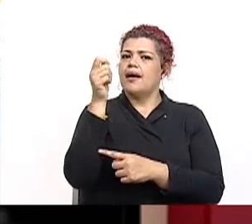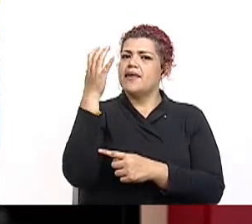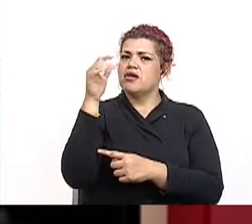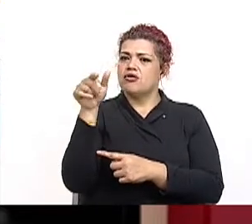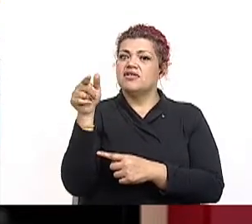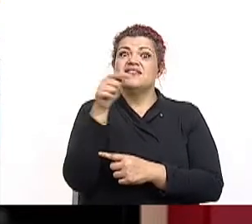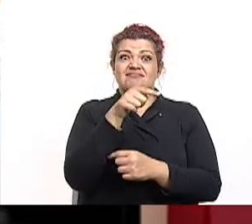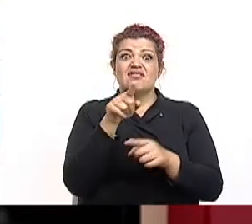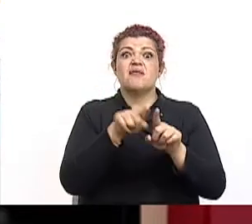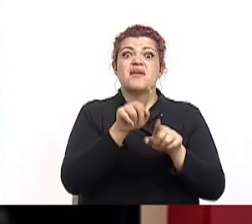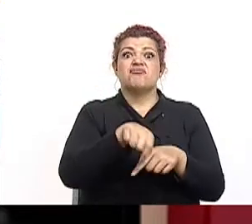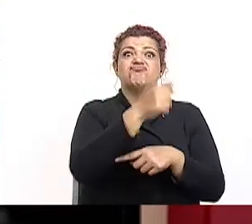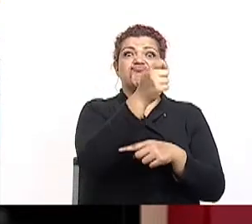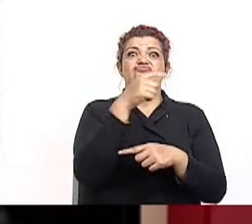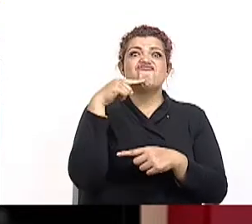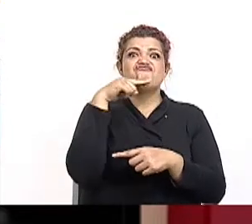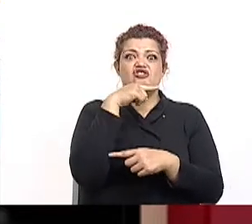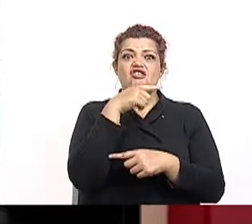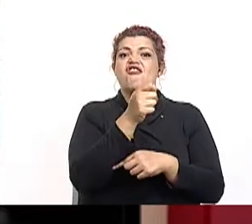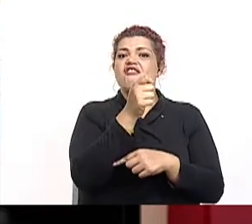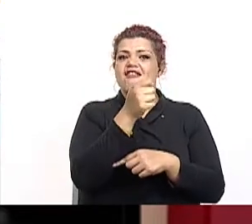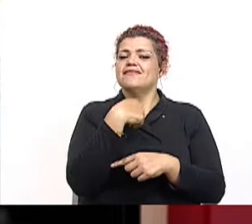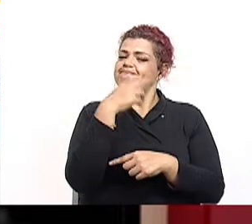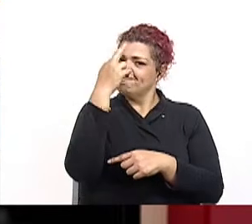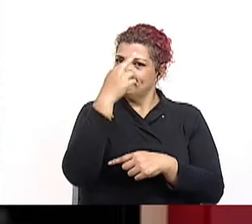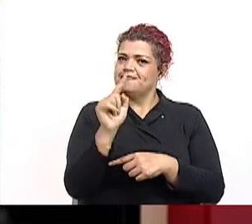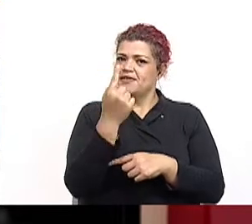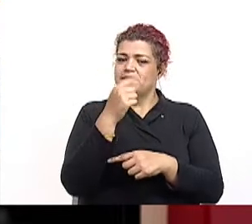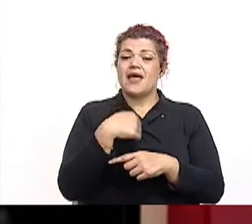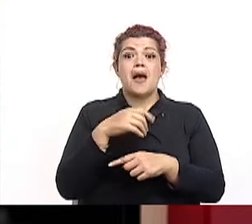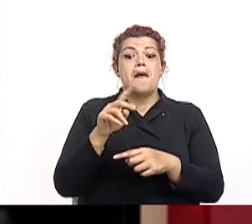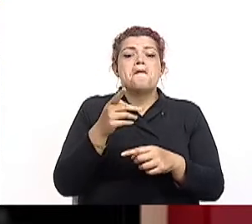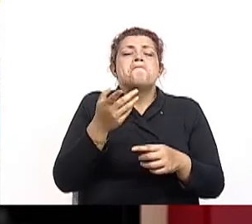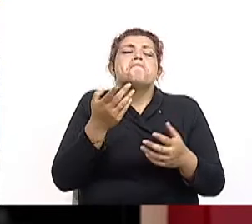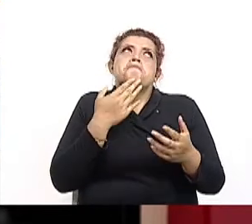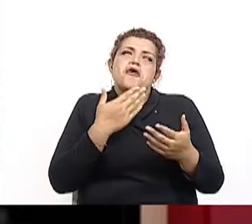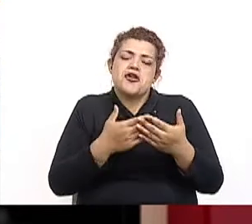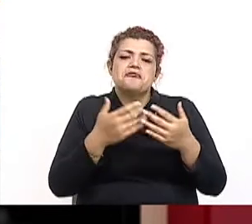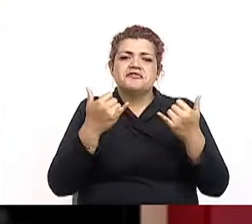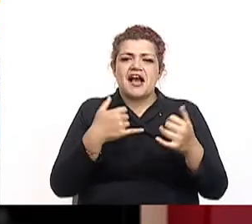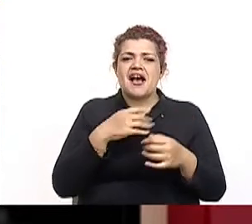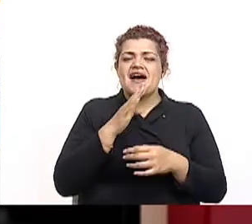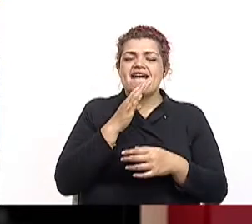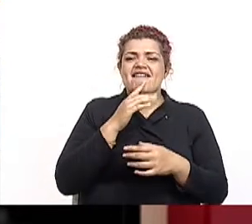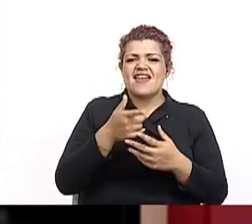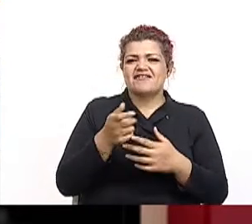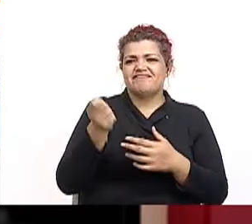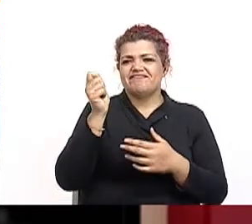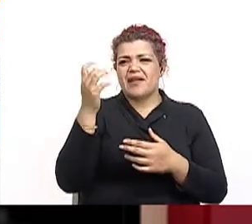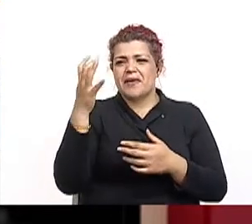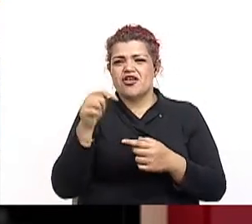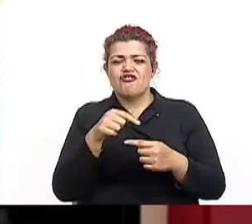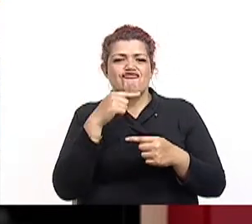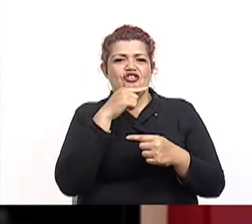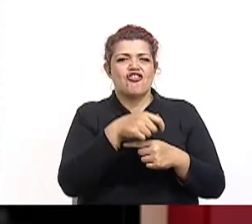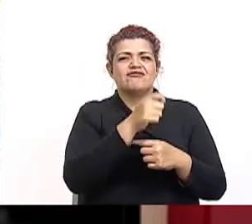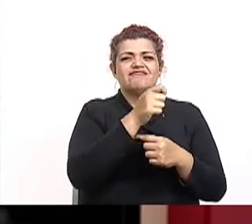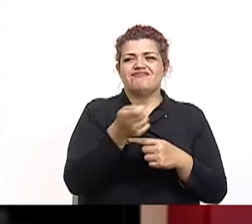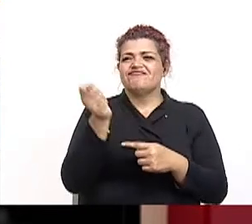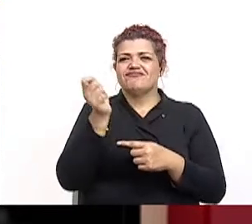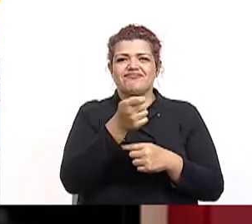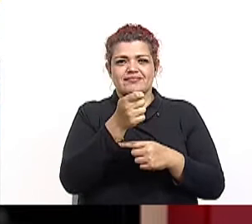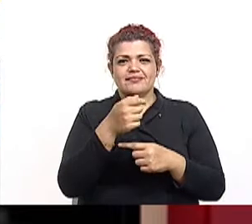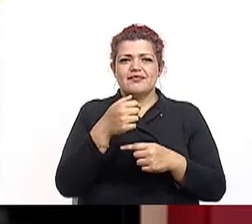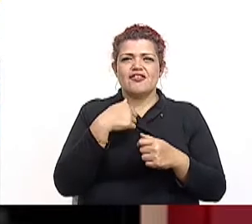tarjeta roja. ¿Qué les parece? Bueno, a propósito de tarjeta amarilla y tarjeta roja, ya tenemos el contacto directamente con el